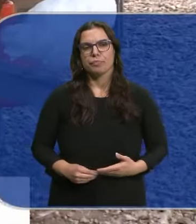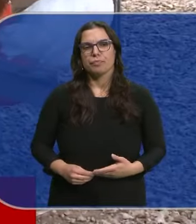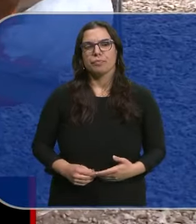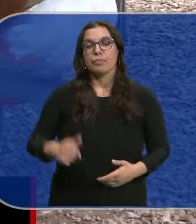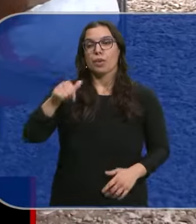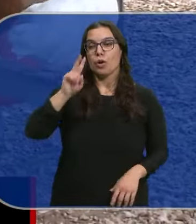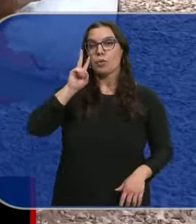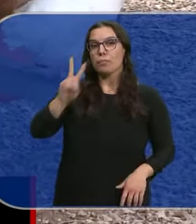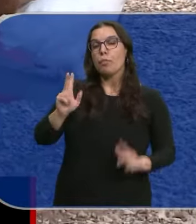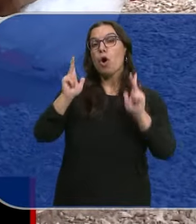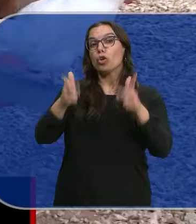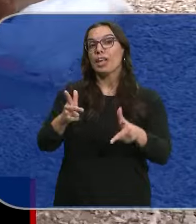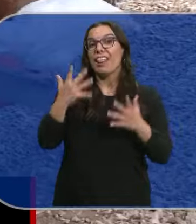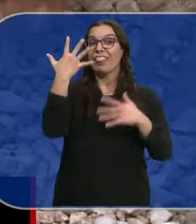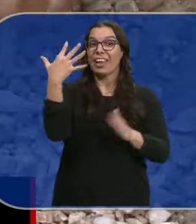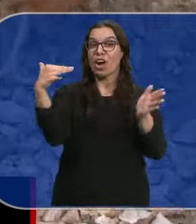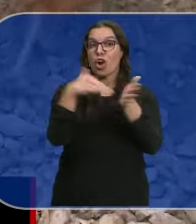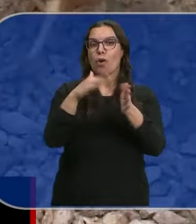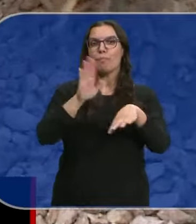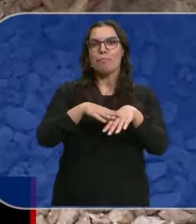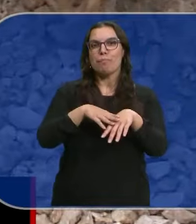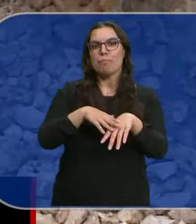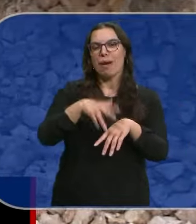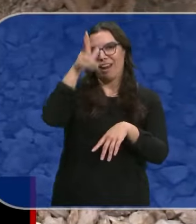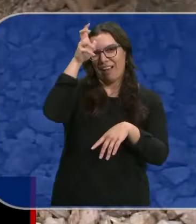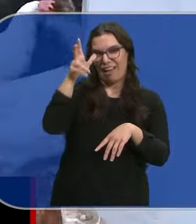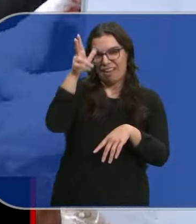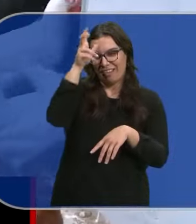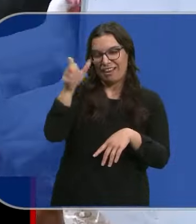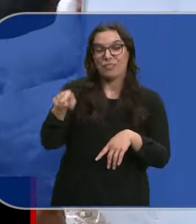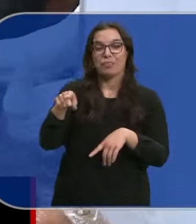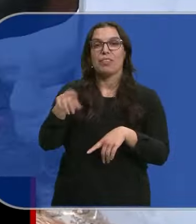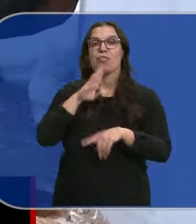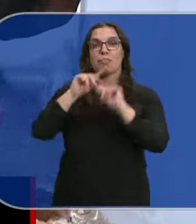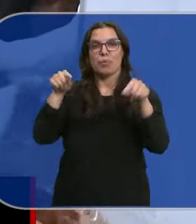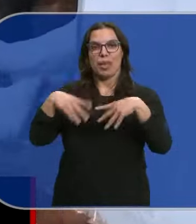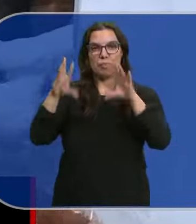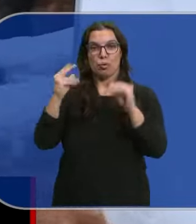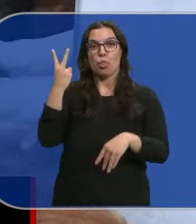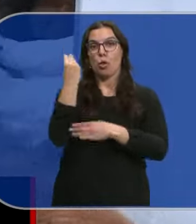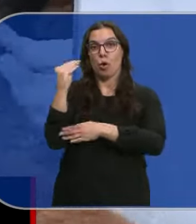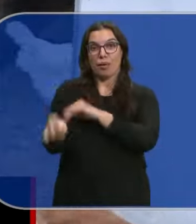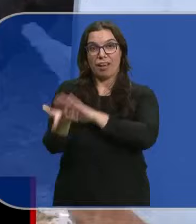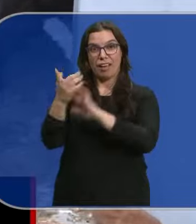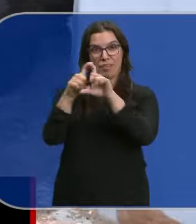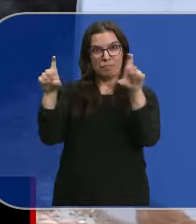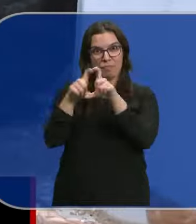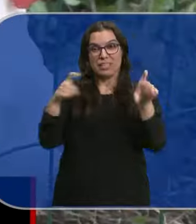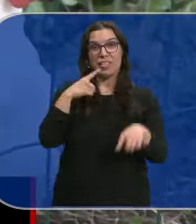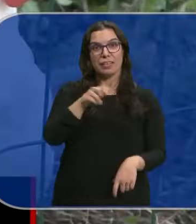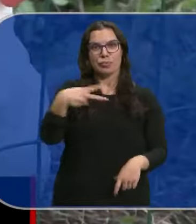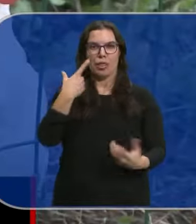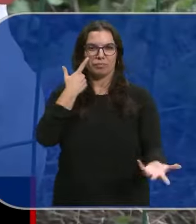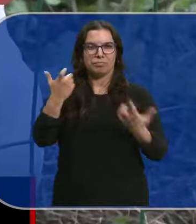Hoy les vamos a mostrar un hotel de 5 estrellas para gallinas Está en la provincia de Burgos, es obra de dos jóvenes emprendedores Y el resultado, dicen,